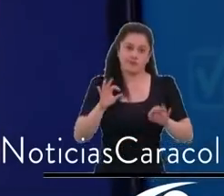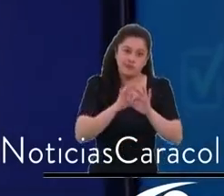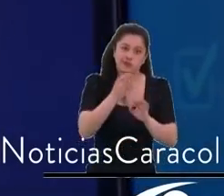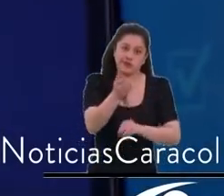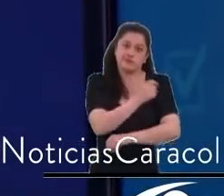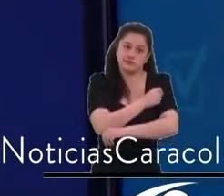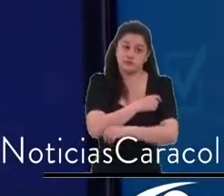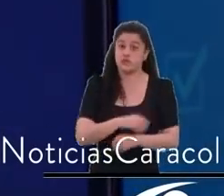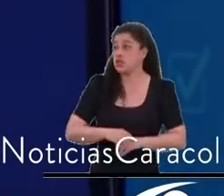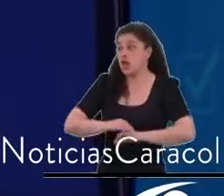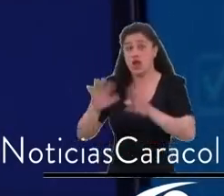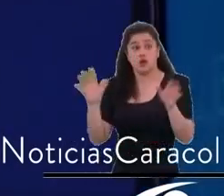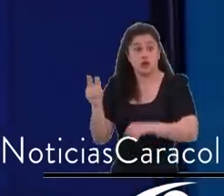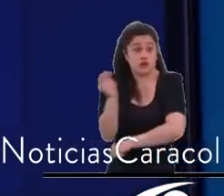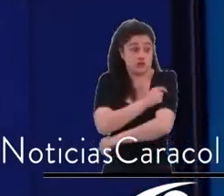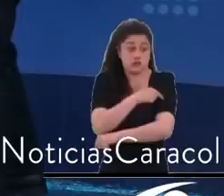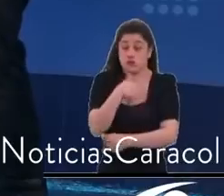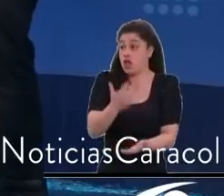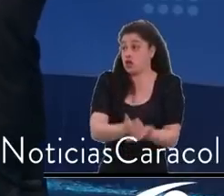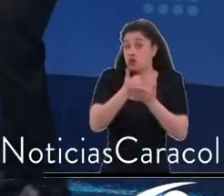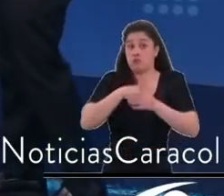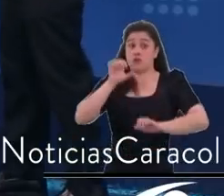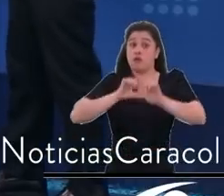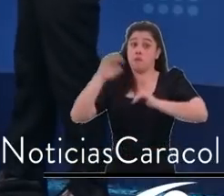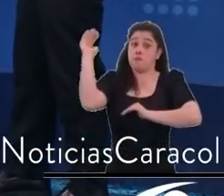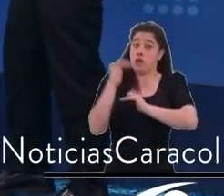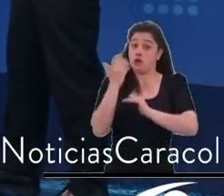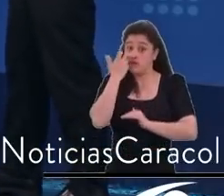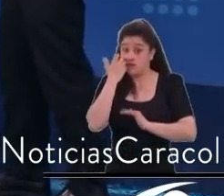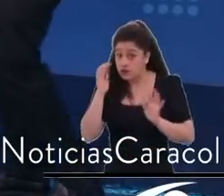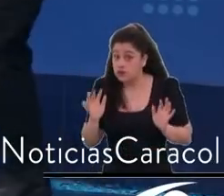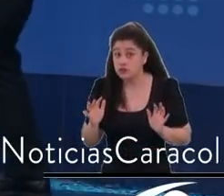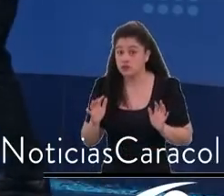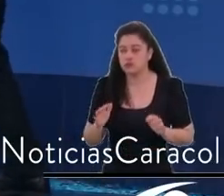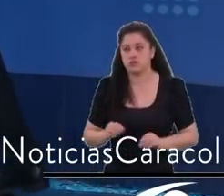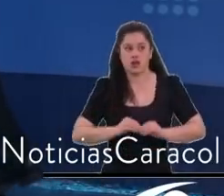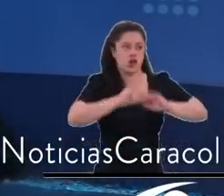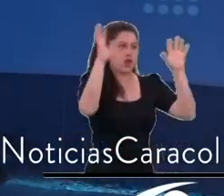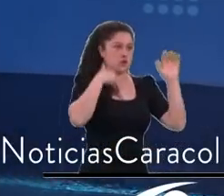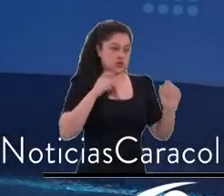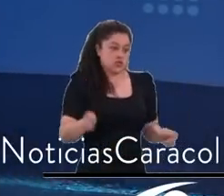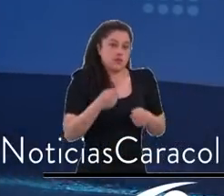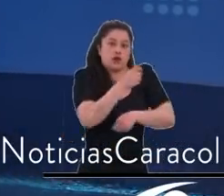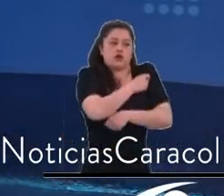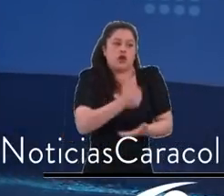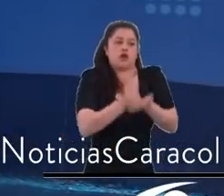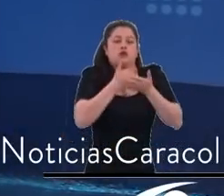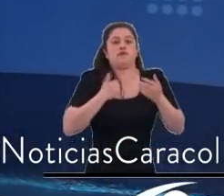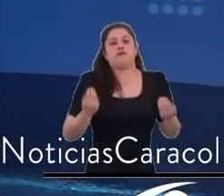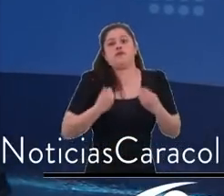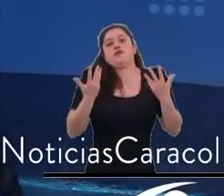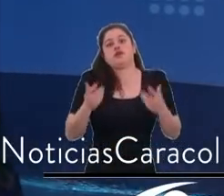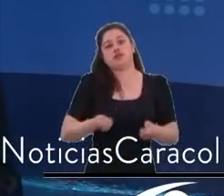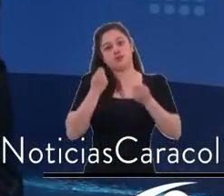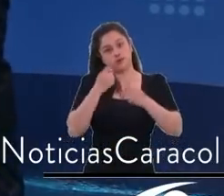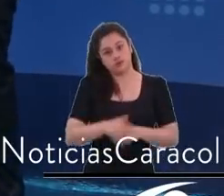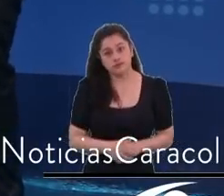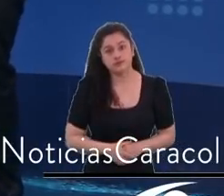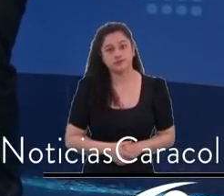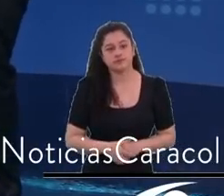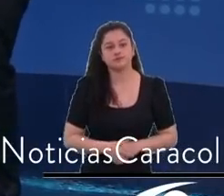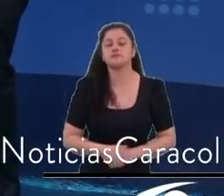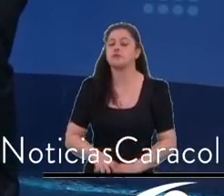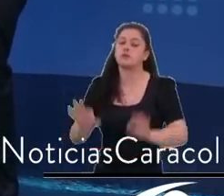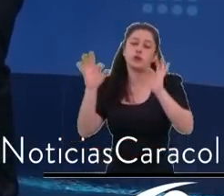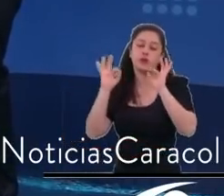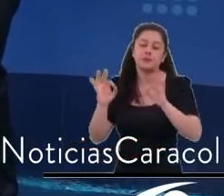aquí parada. Sí, perfectamente. nos salva. Alcaldesa, empecemos hablando del... ¿Por qué decide usted expedir por decreto este plan de ordenamiento territorial, pese